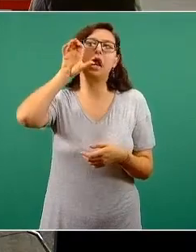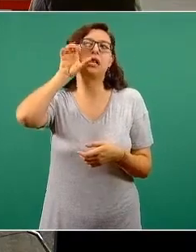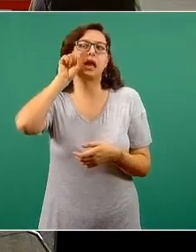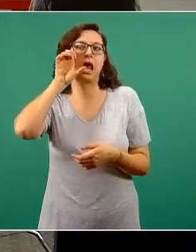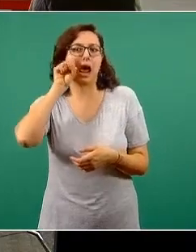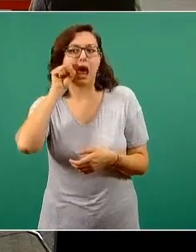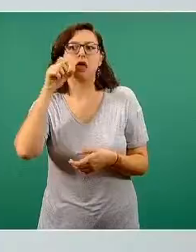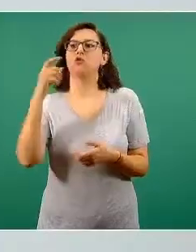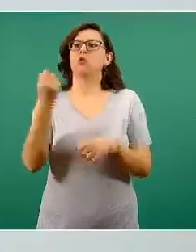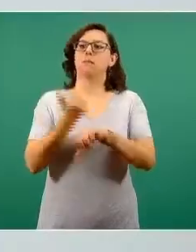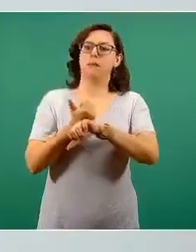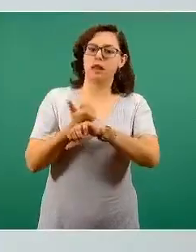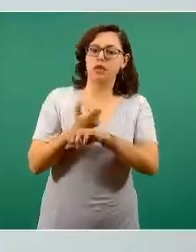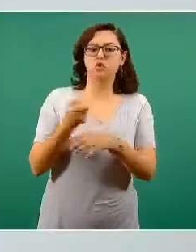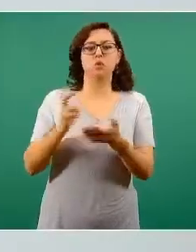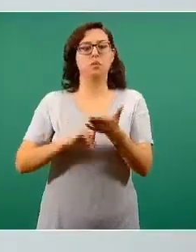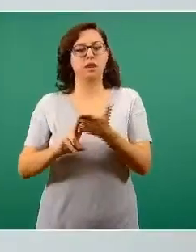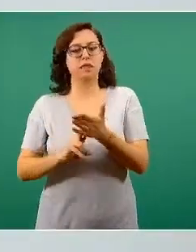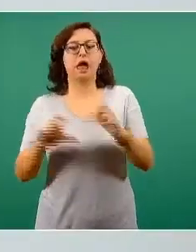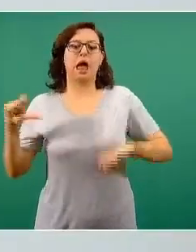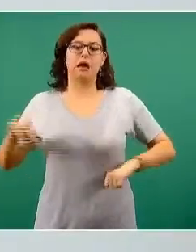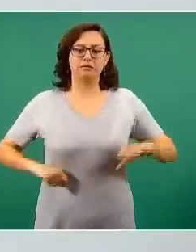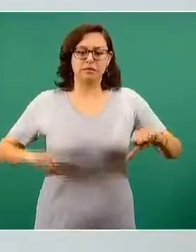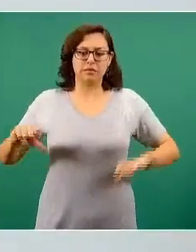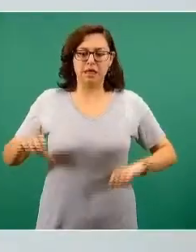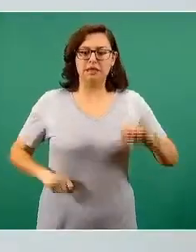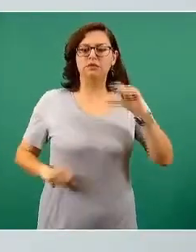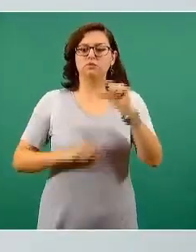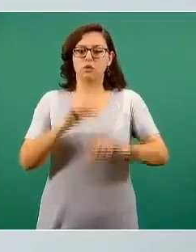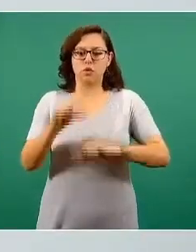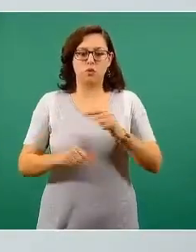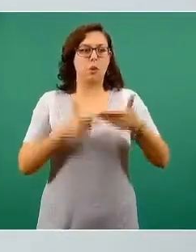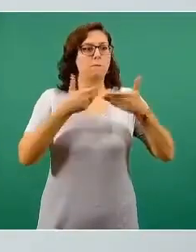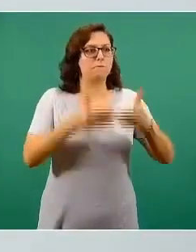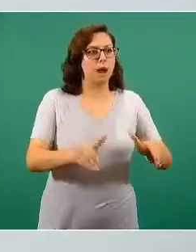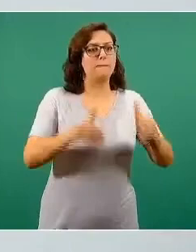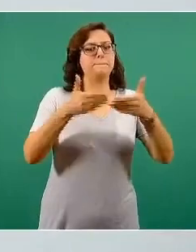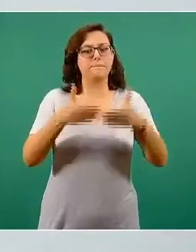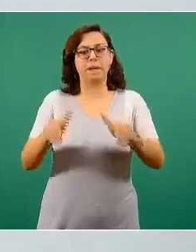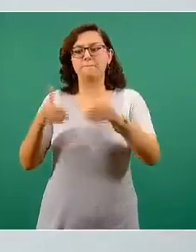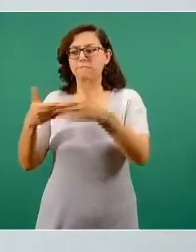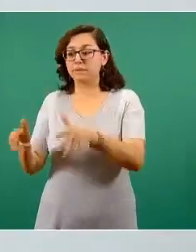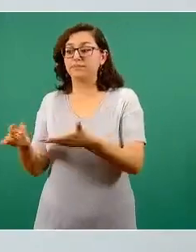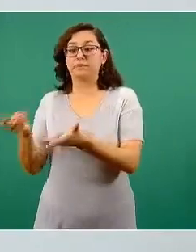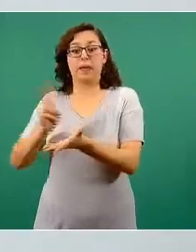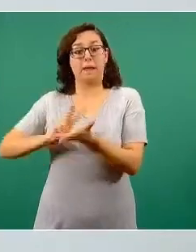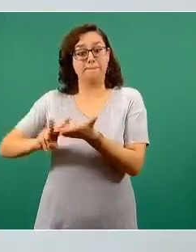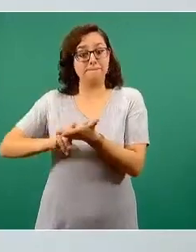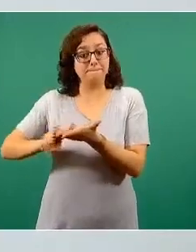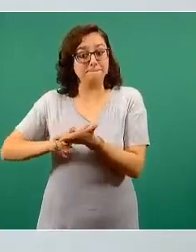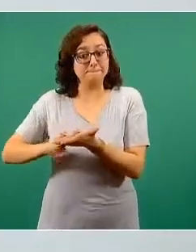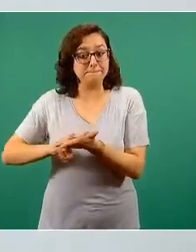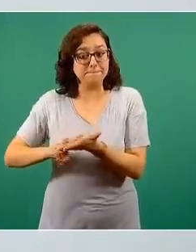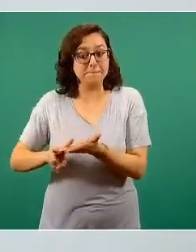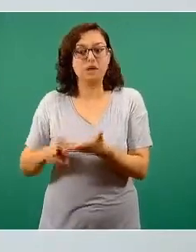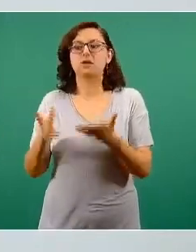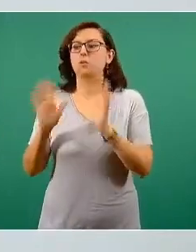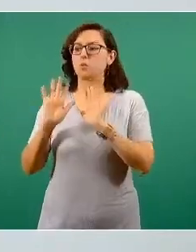las actividades van aumentando, ¿no? Y en semáforo verde volvemos a tener incluso clases de